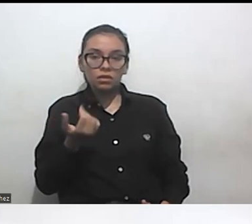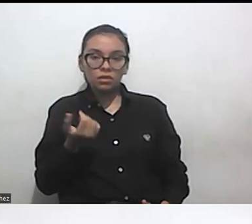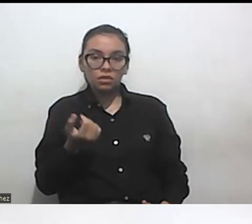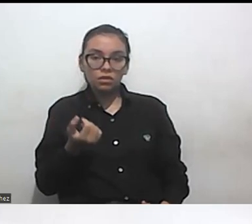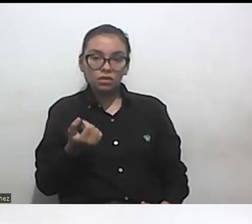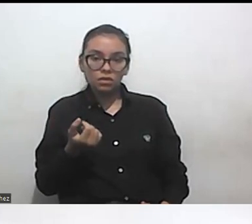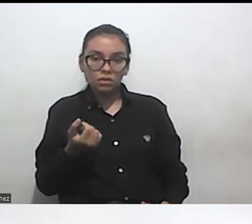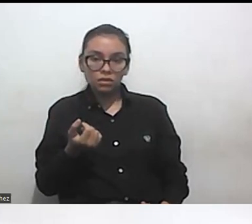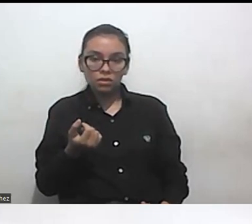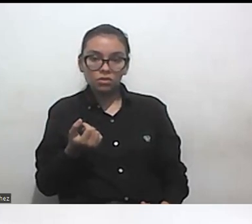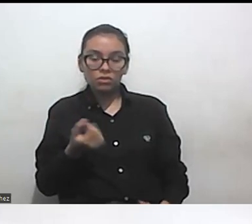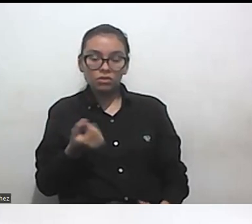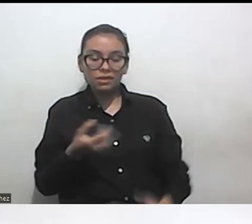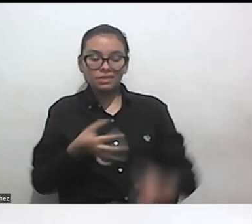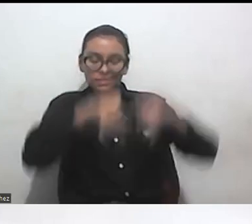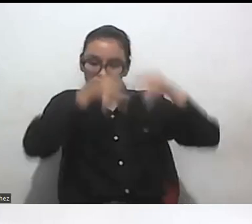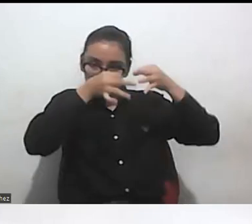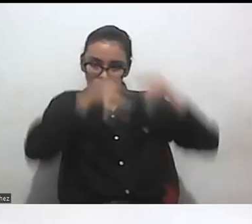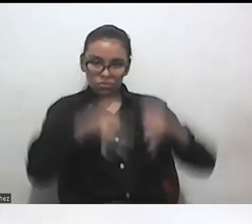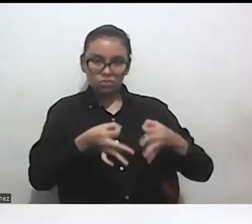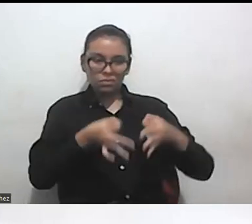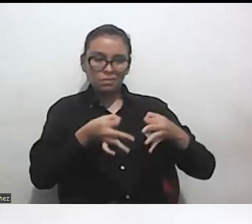focalización también